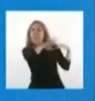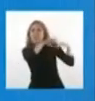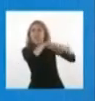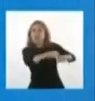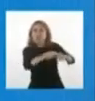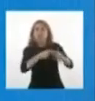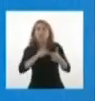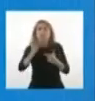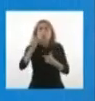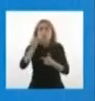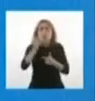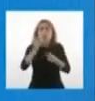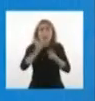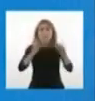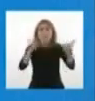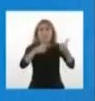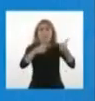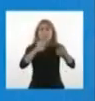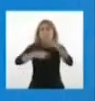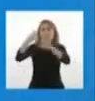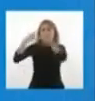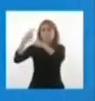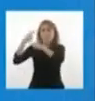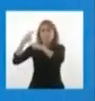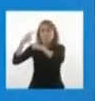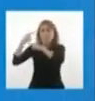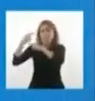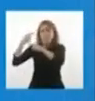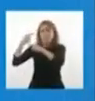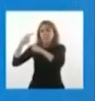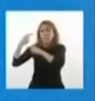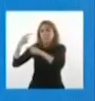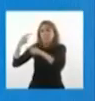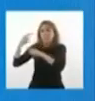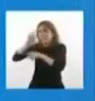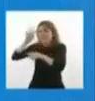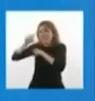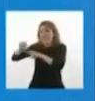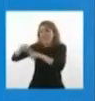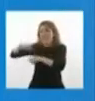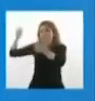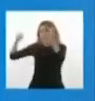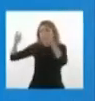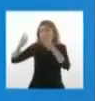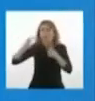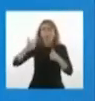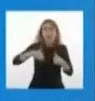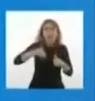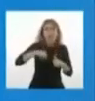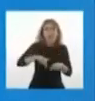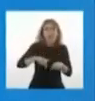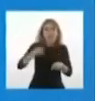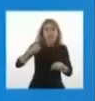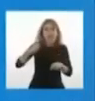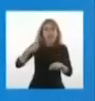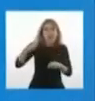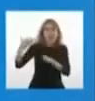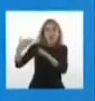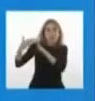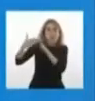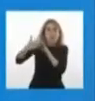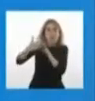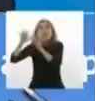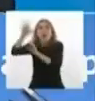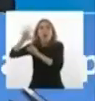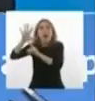Pero les a decir una cosa... No, no, estuvo muy feo mi comentario, lo admito y pido disculpas, pero sí les voy a decir algo,